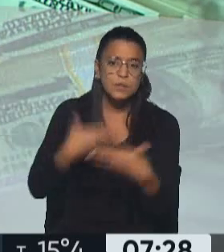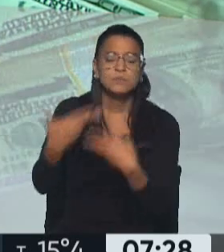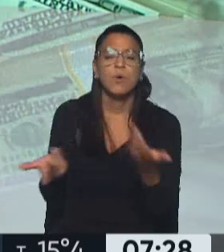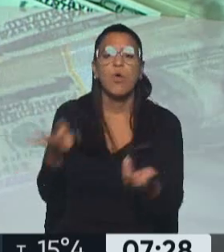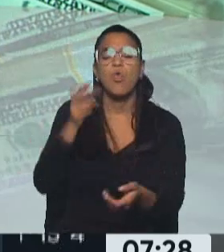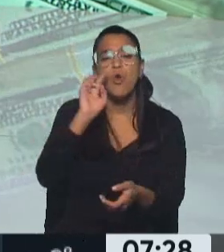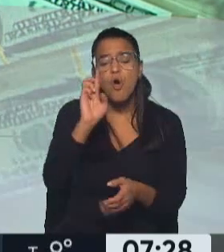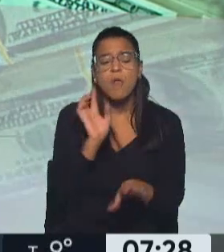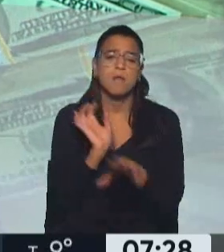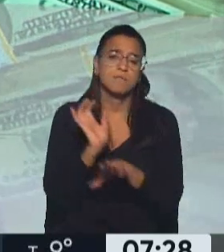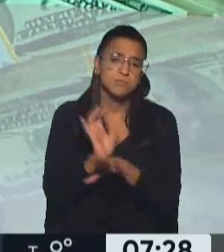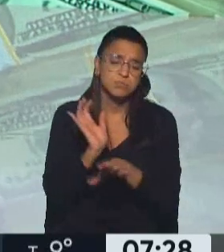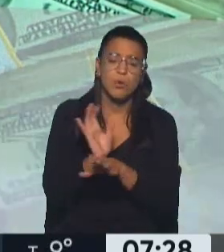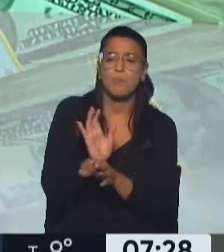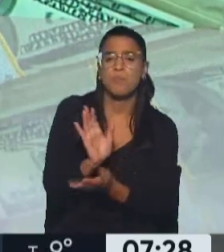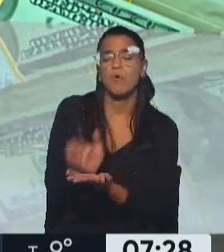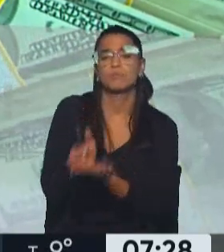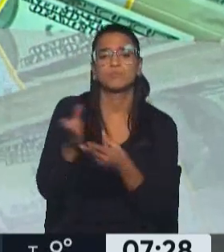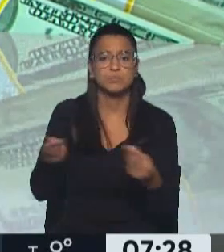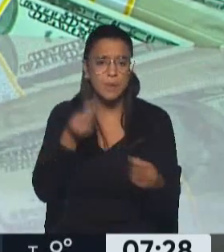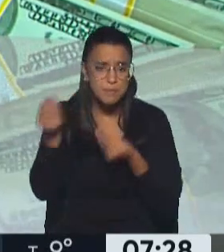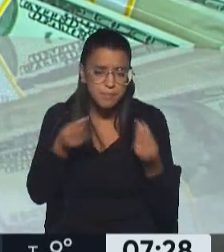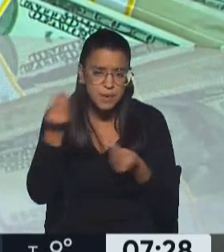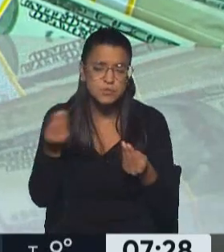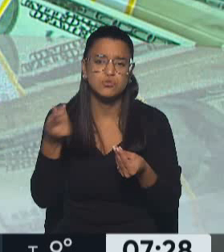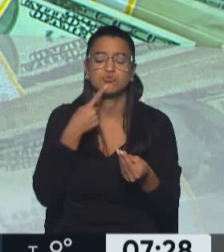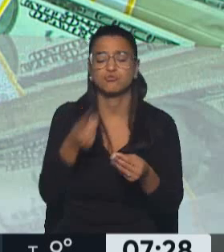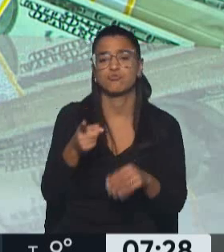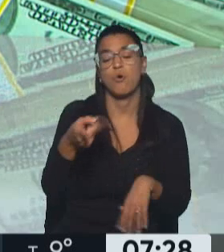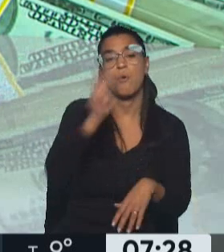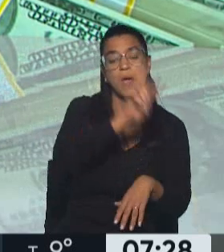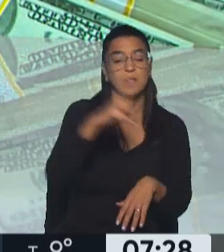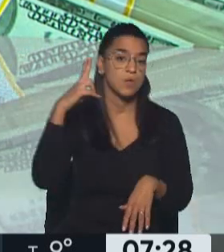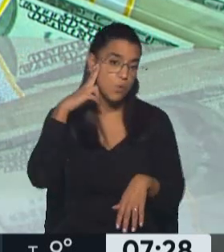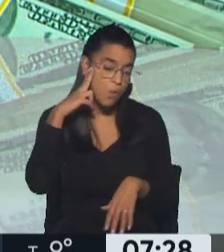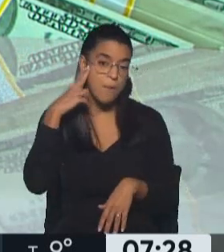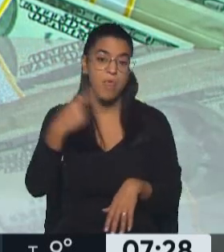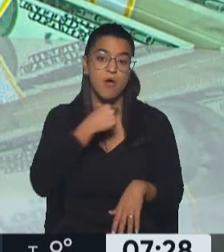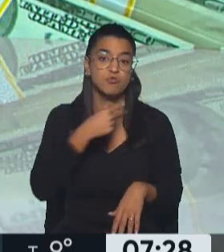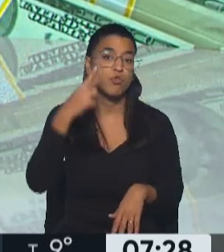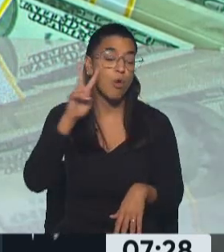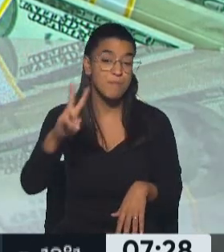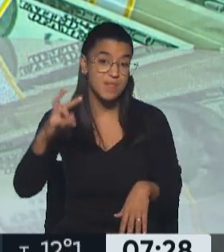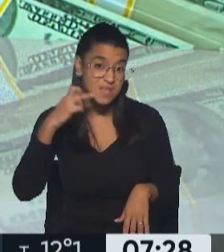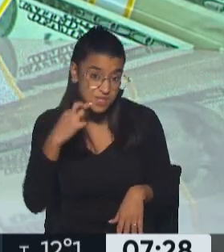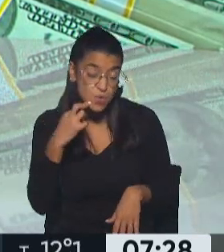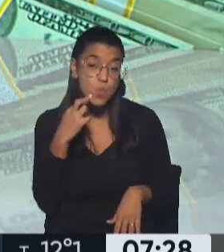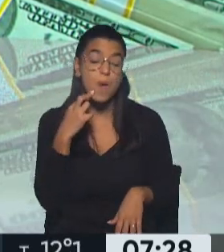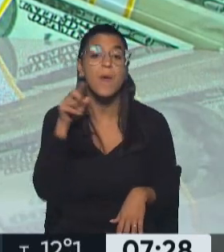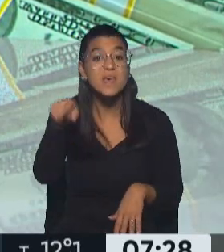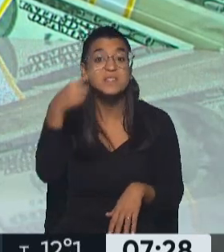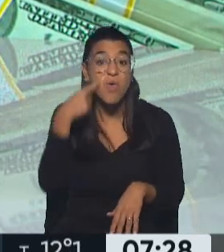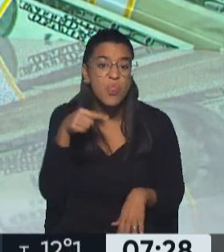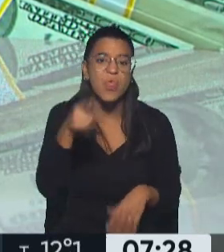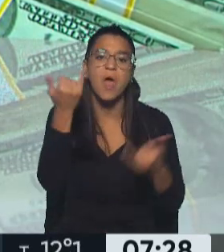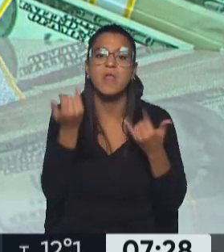dólar como una suerte de escarmiento, lo que había pasado. El 29 de agosto de 2019, ese día hubo una